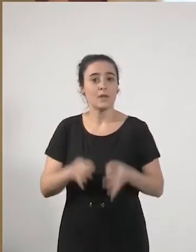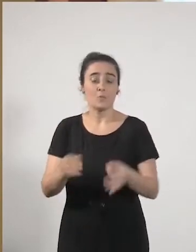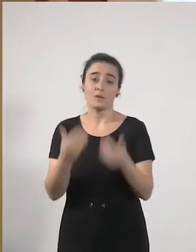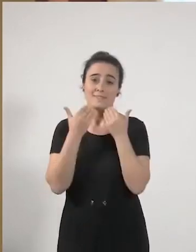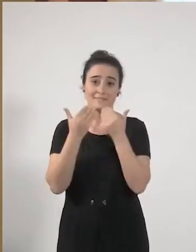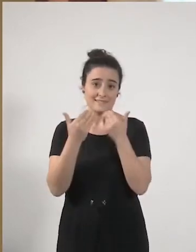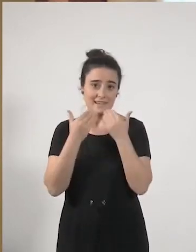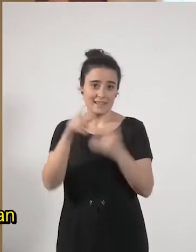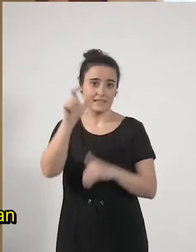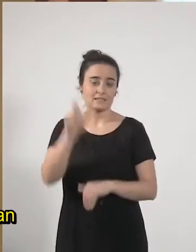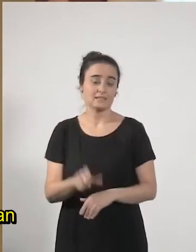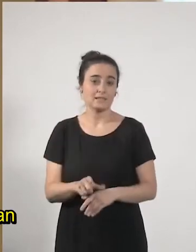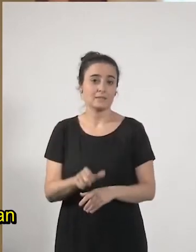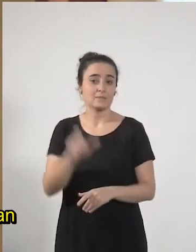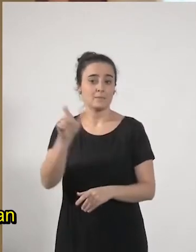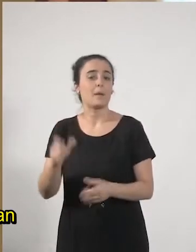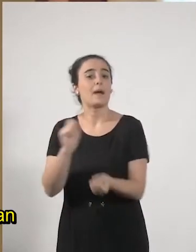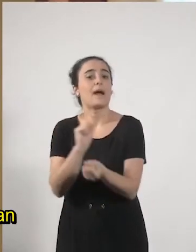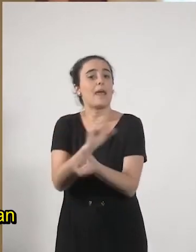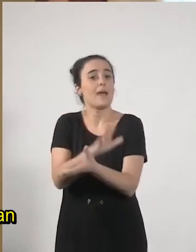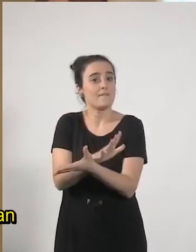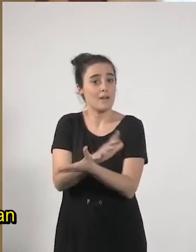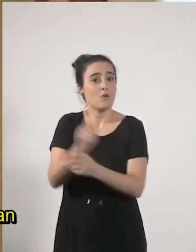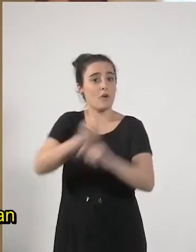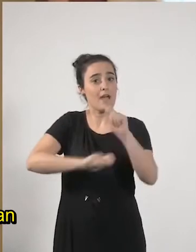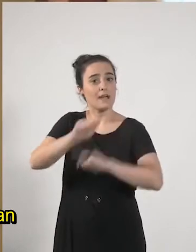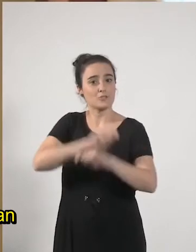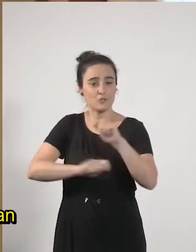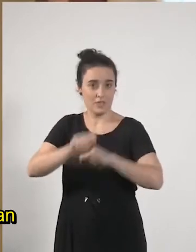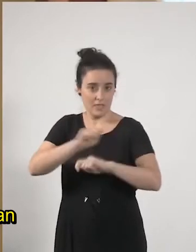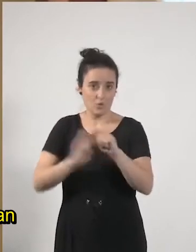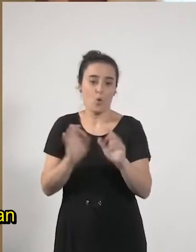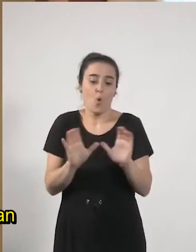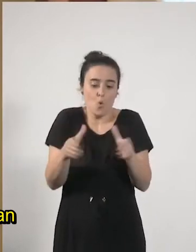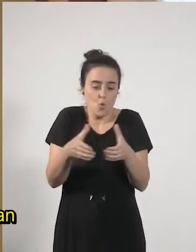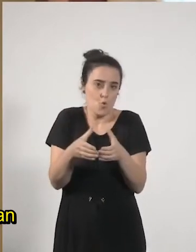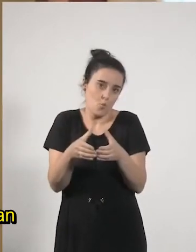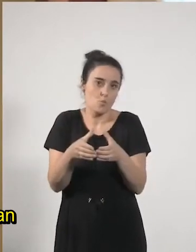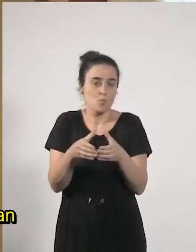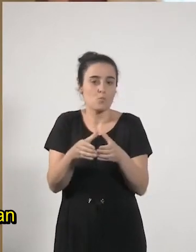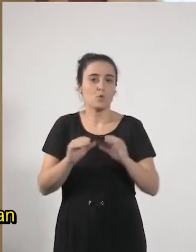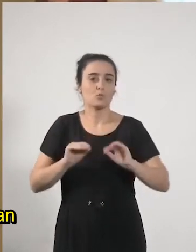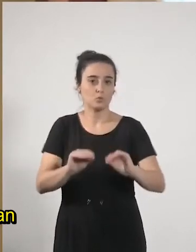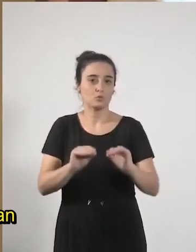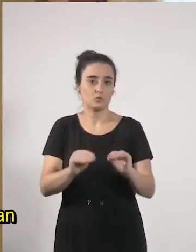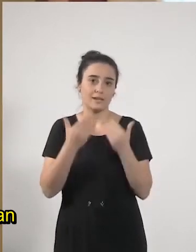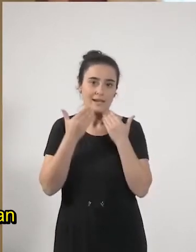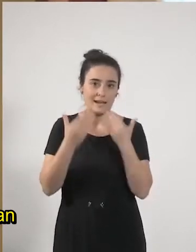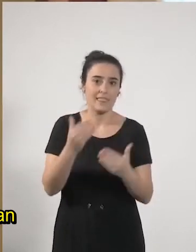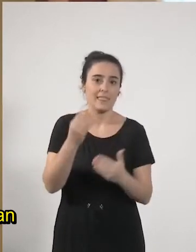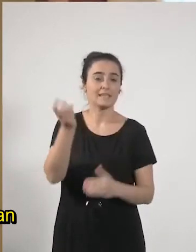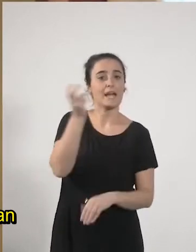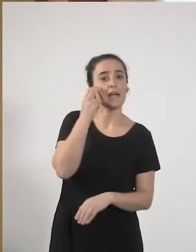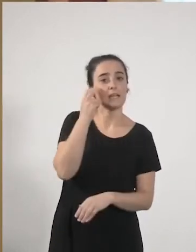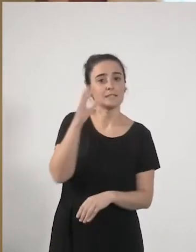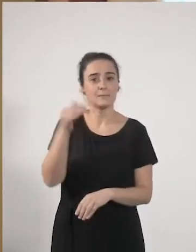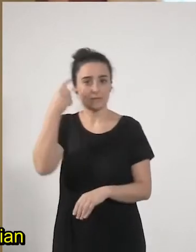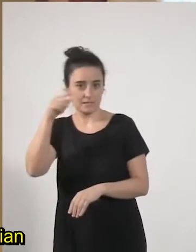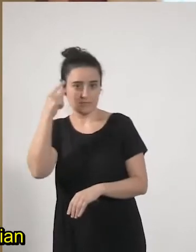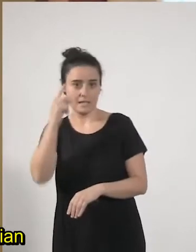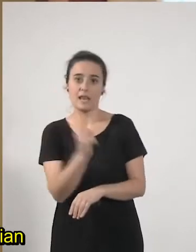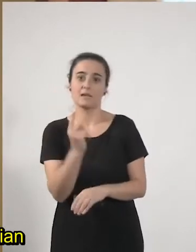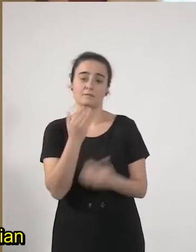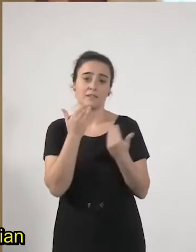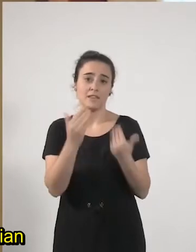emanei dizkiet, arabako gorrak elkartearen edo taldearen izenean, ainitze eta seilari